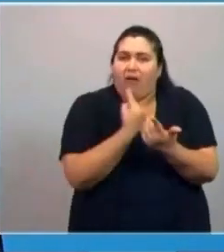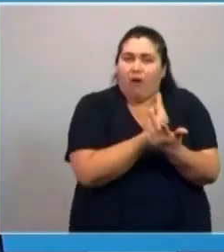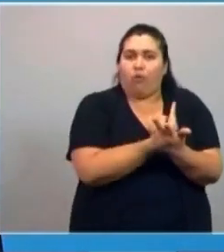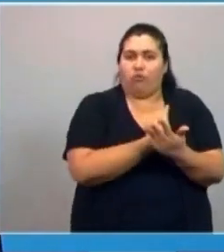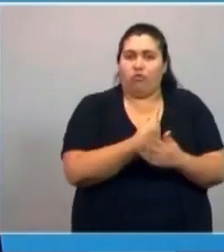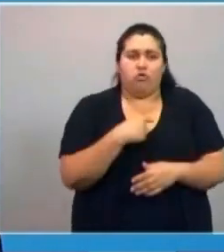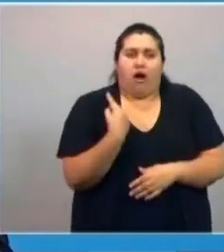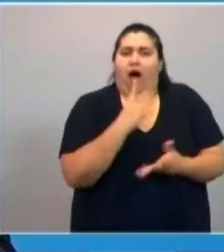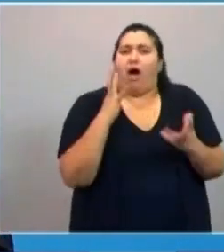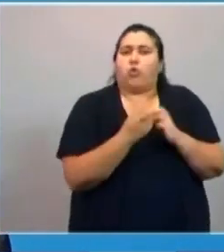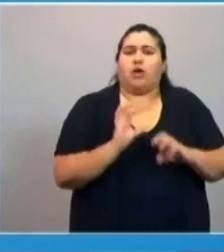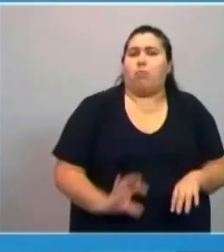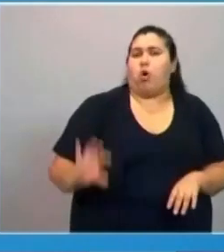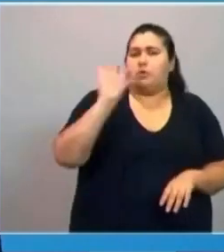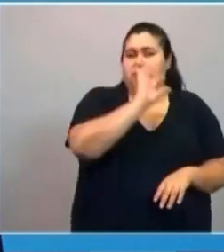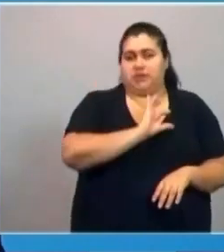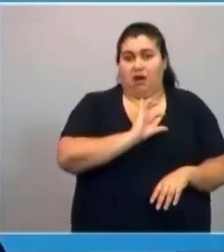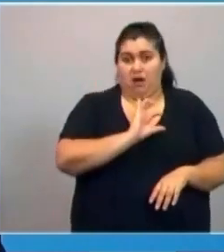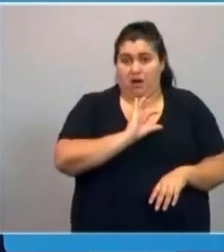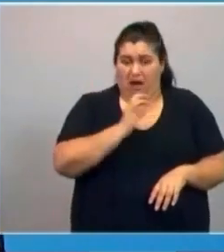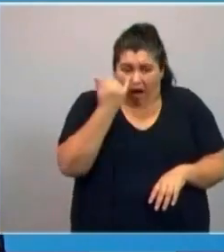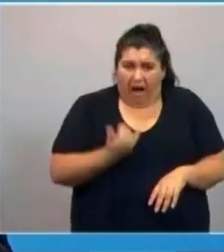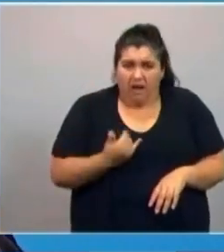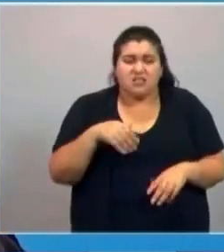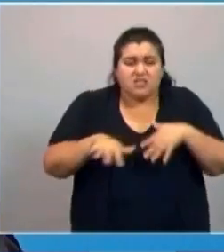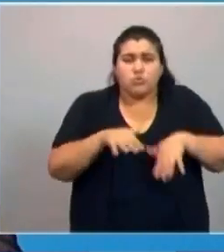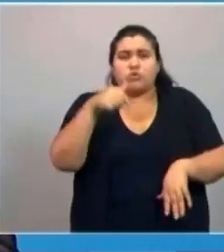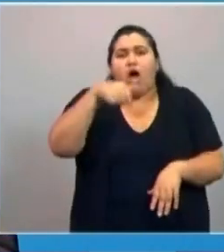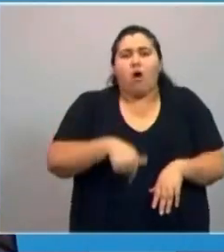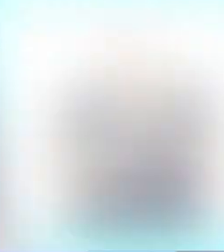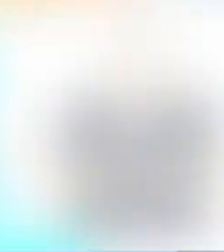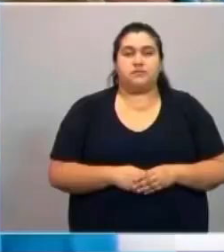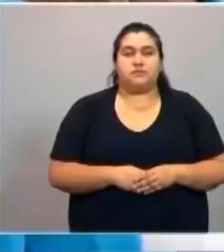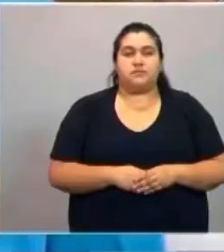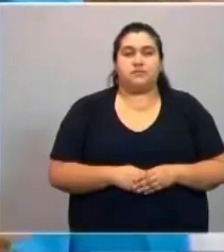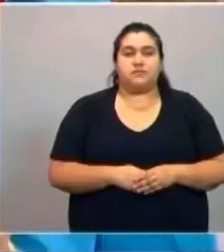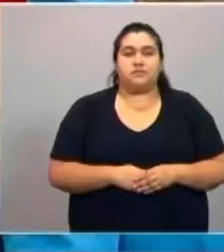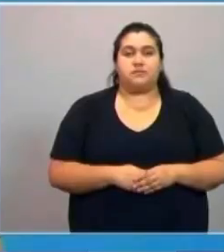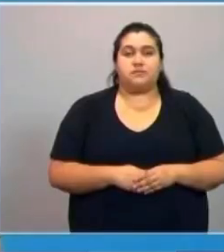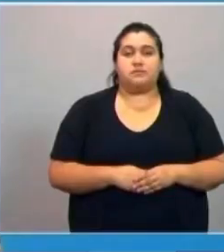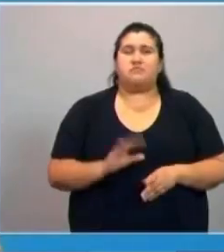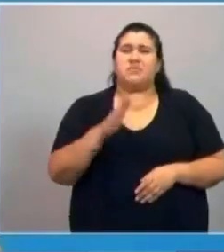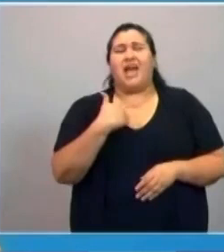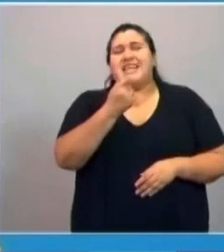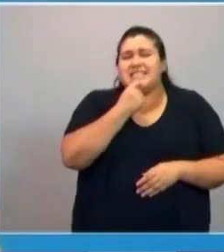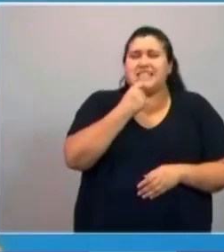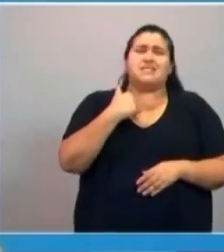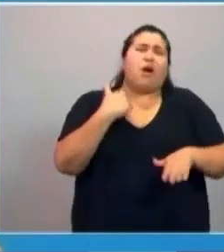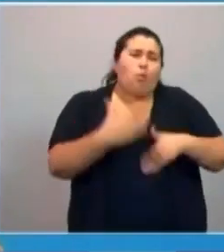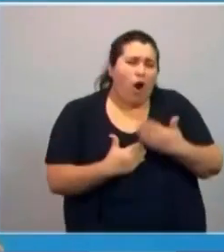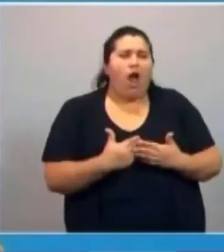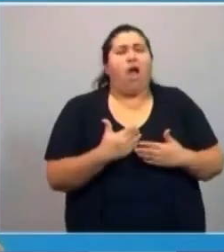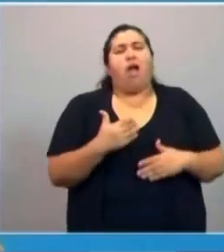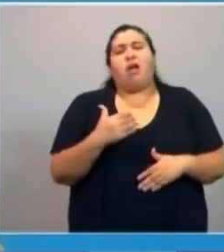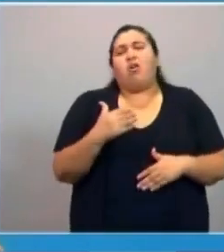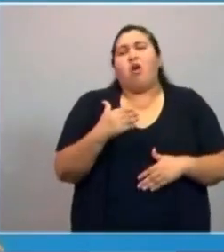todas las provincias argentinas. Estamos en presencia de una situación más grave. Esto no es un chiste, no es un juego, no es una